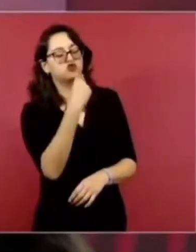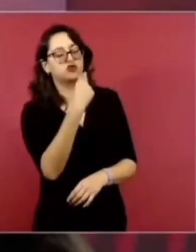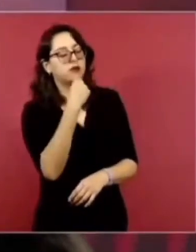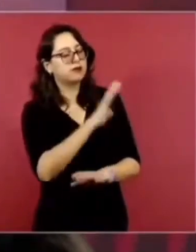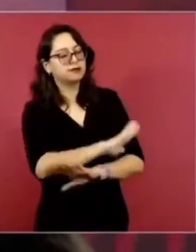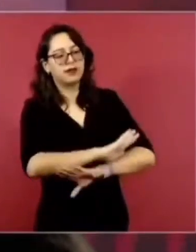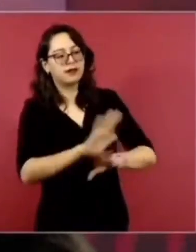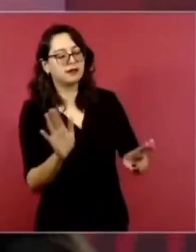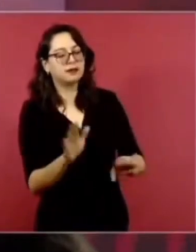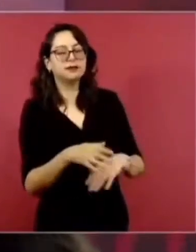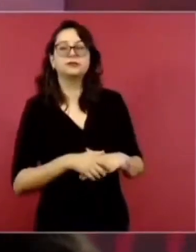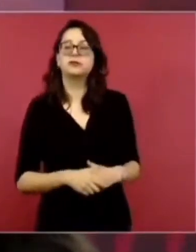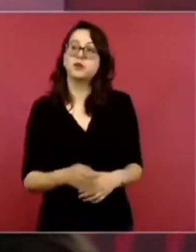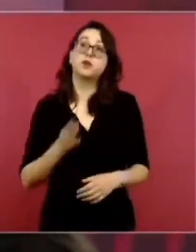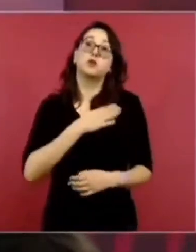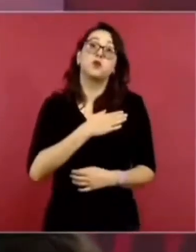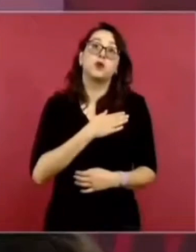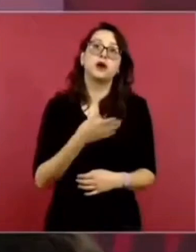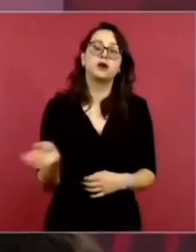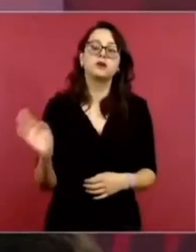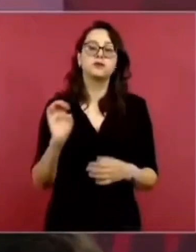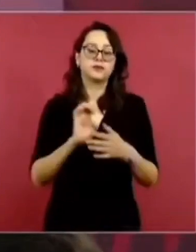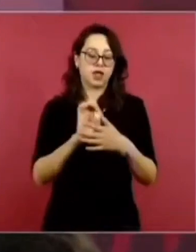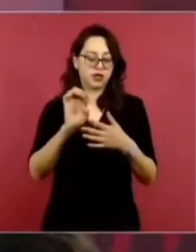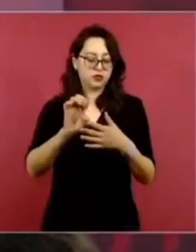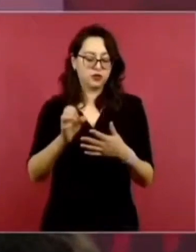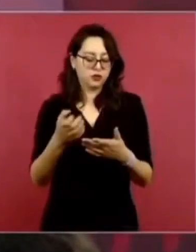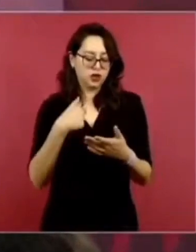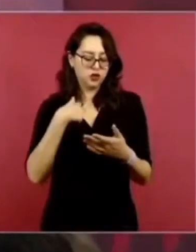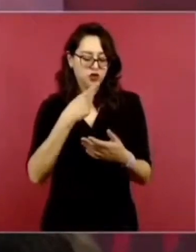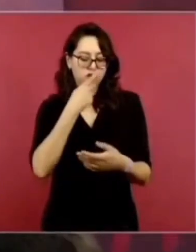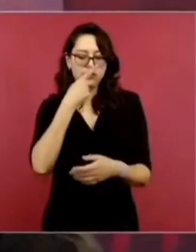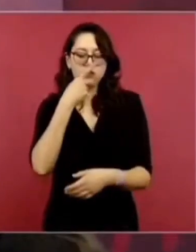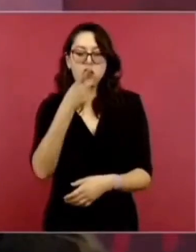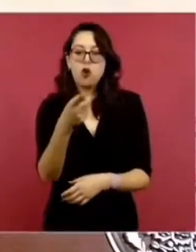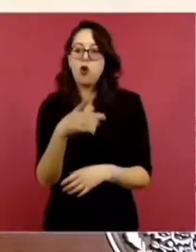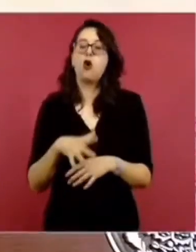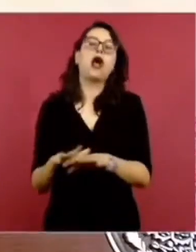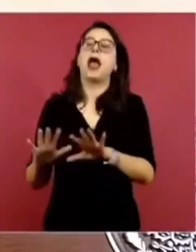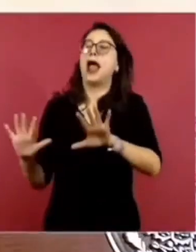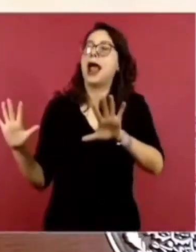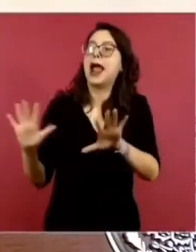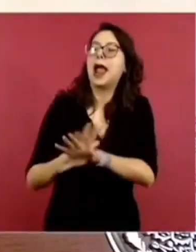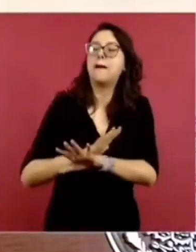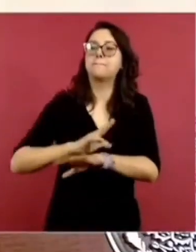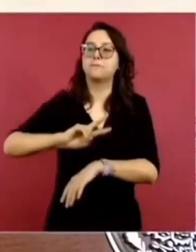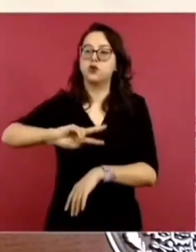Salió, emergió todo ese racismo